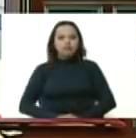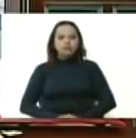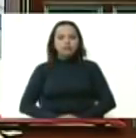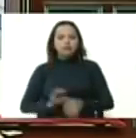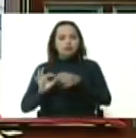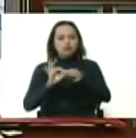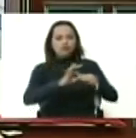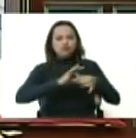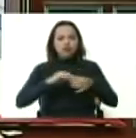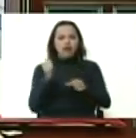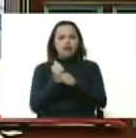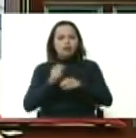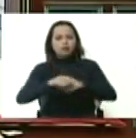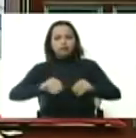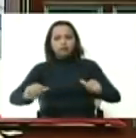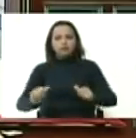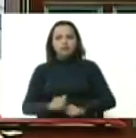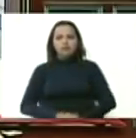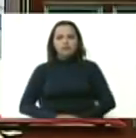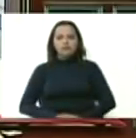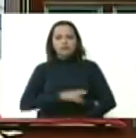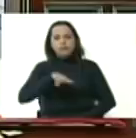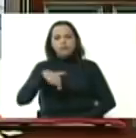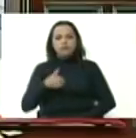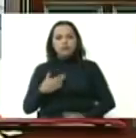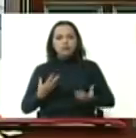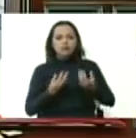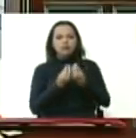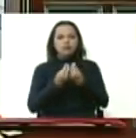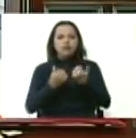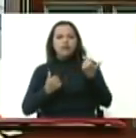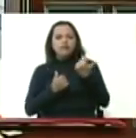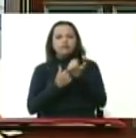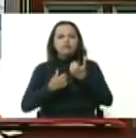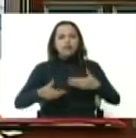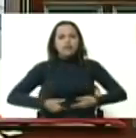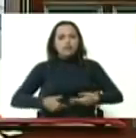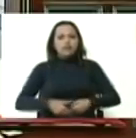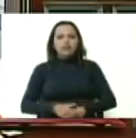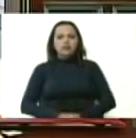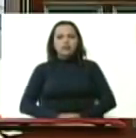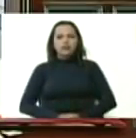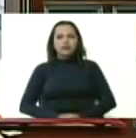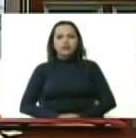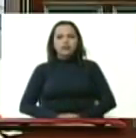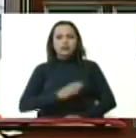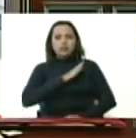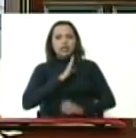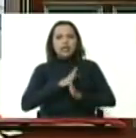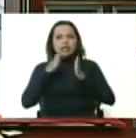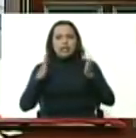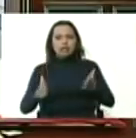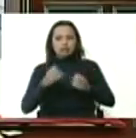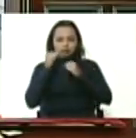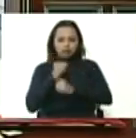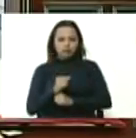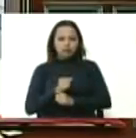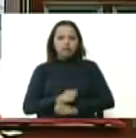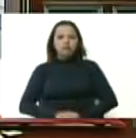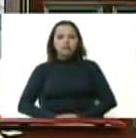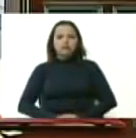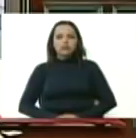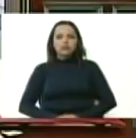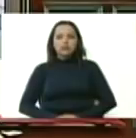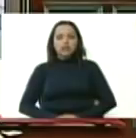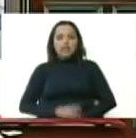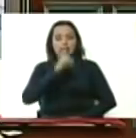alianzas productivas hemos concentrado esfuerzo y tengo gran convicción de que